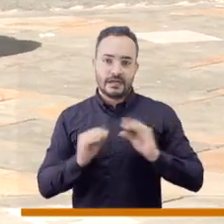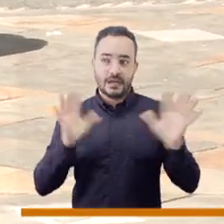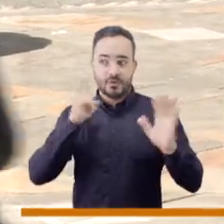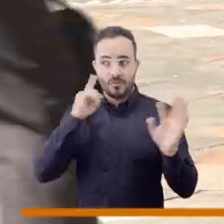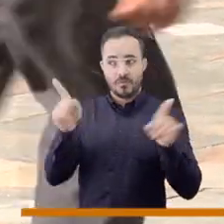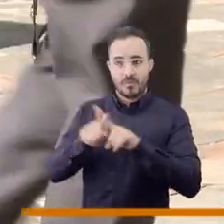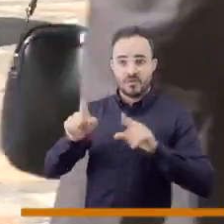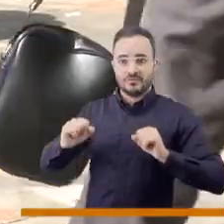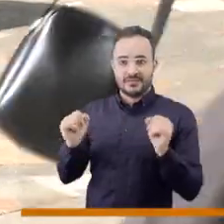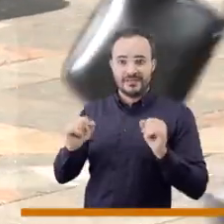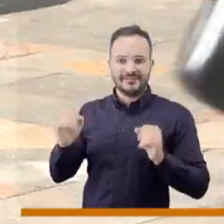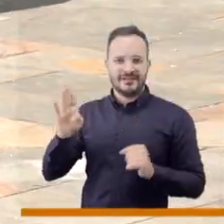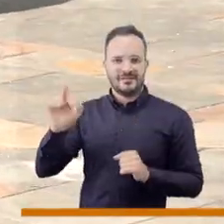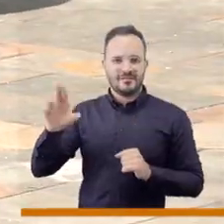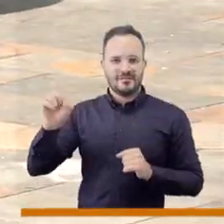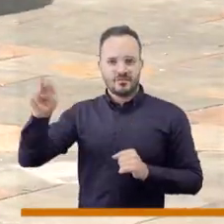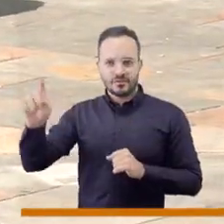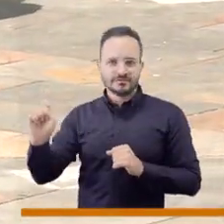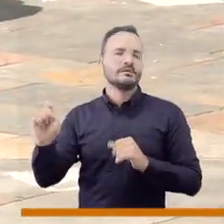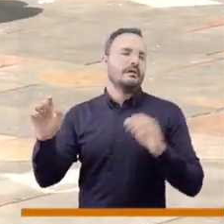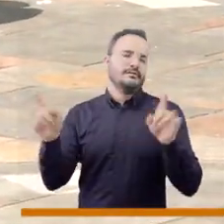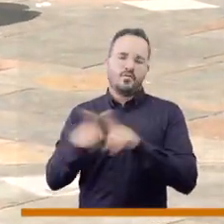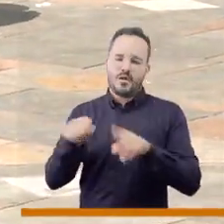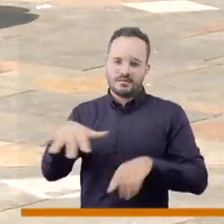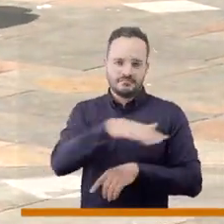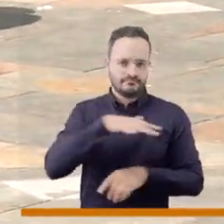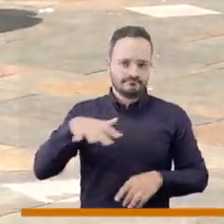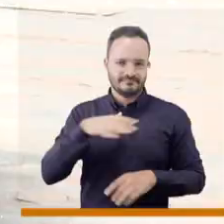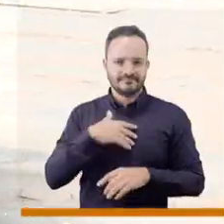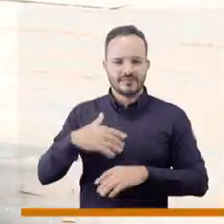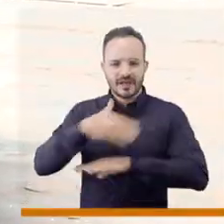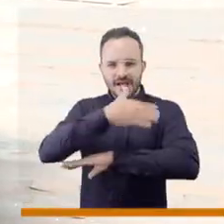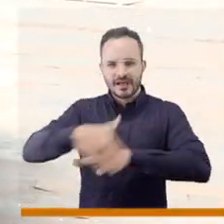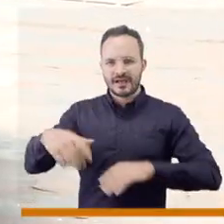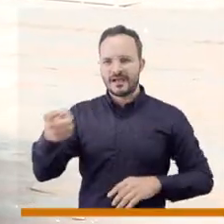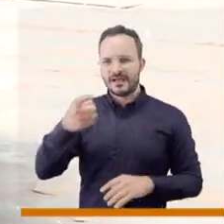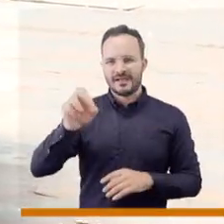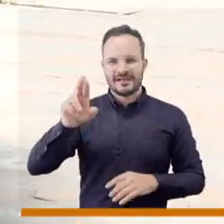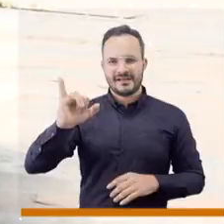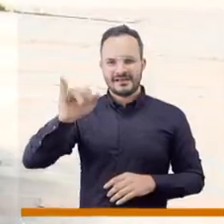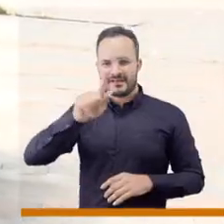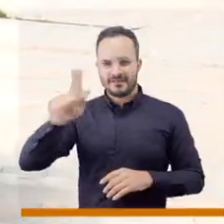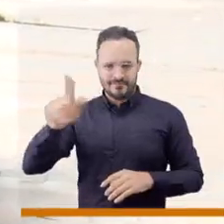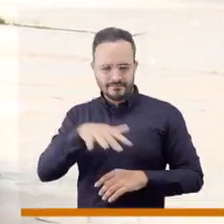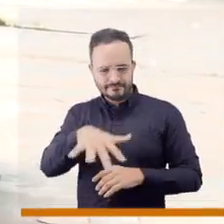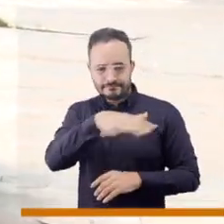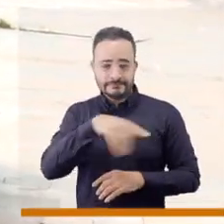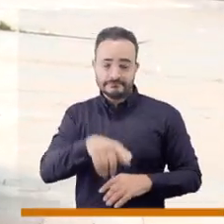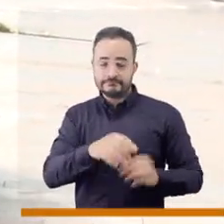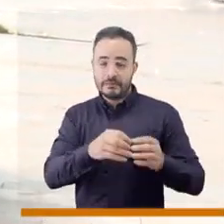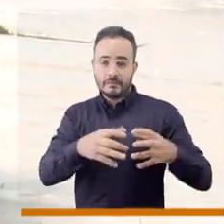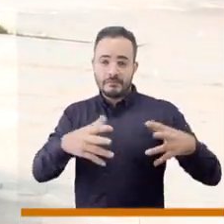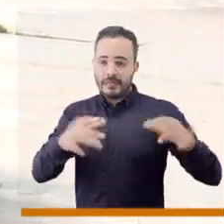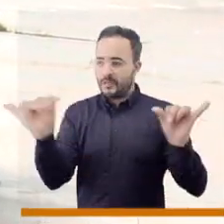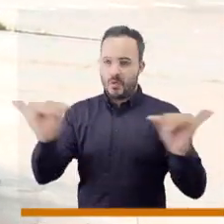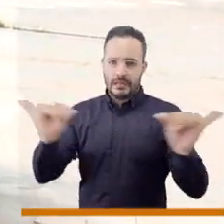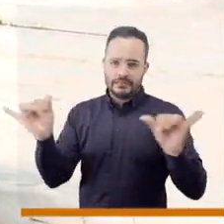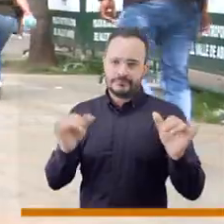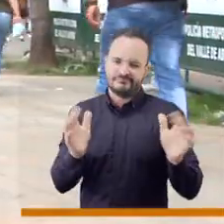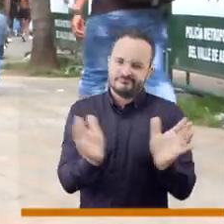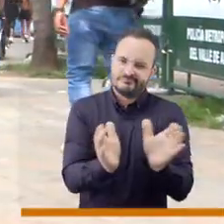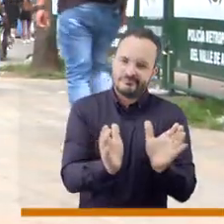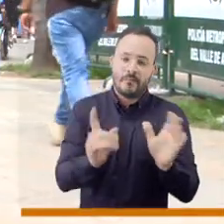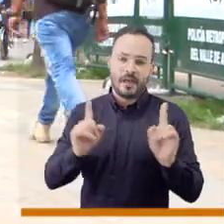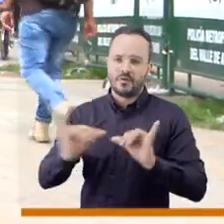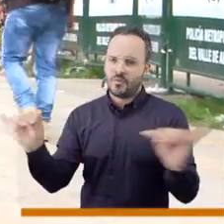indiscutiblemente un llamado Bronx, pues, por ponerle un nombre. En todo ese sector de la avenida de Grey, esos son, y lo